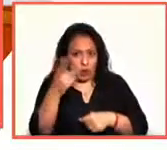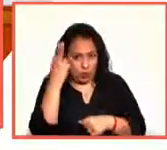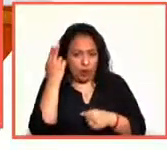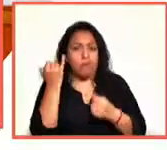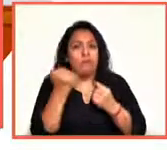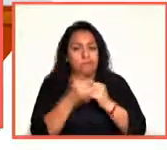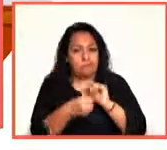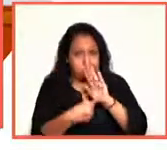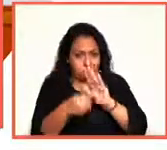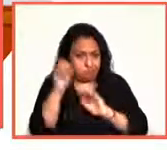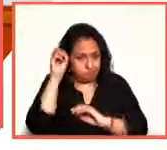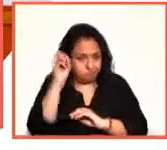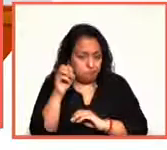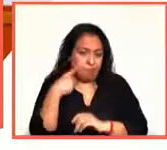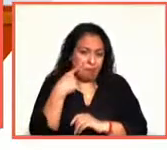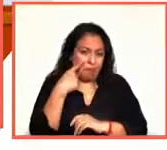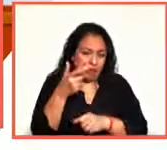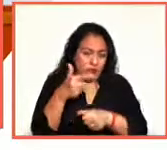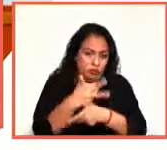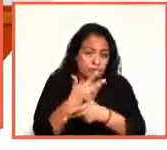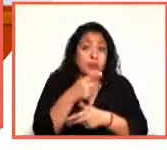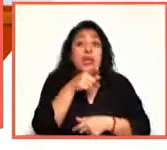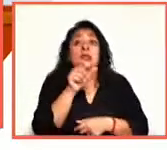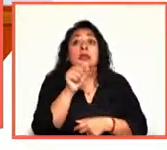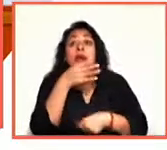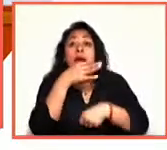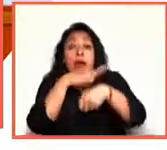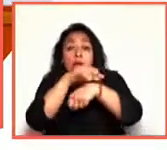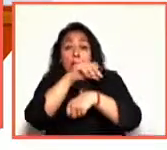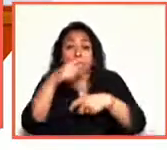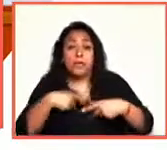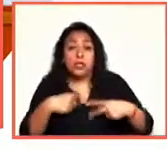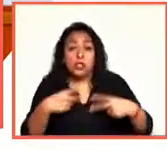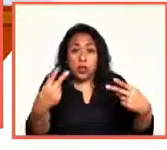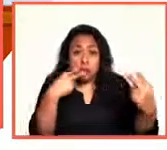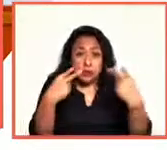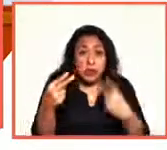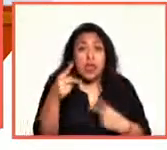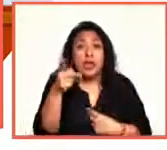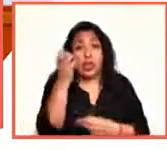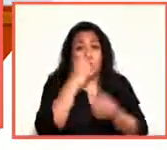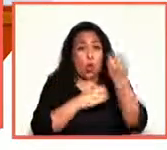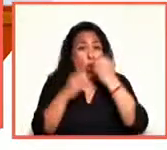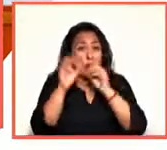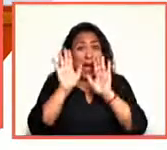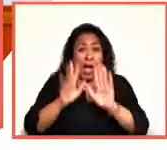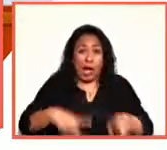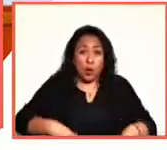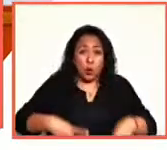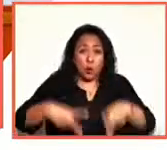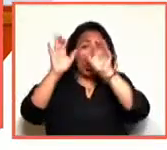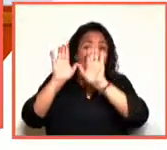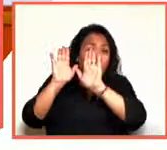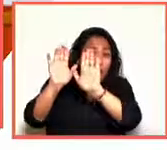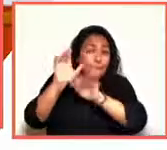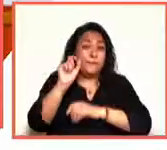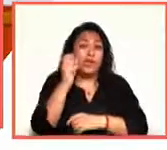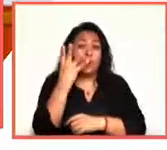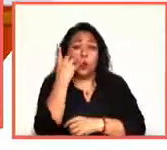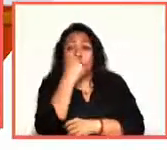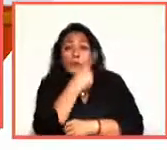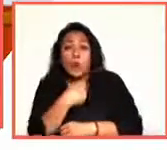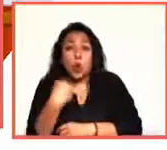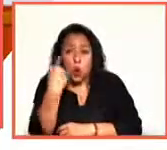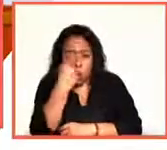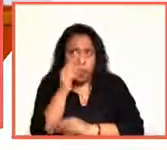decirles a la audiencia quienes nos estén escuchando que las obras permanecen ahí 24 horas. Entonces por